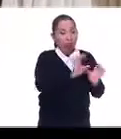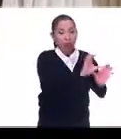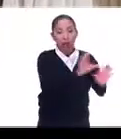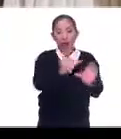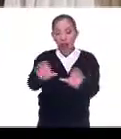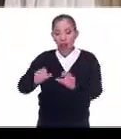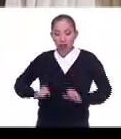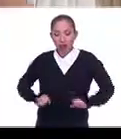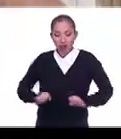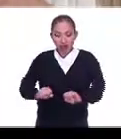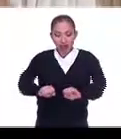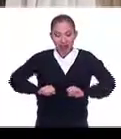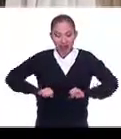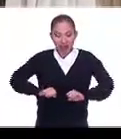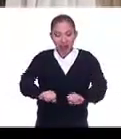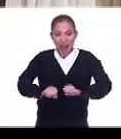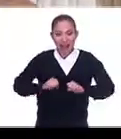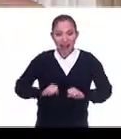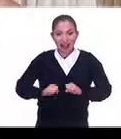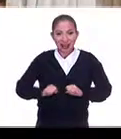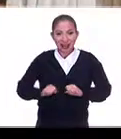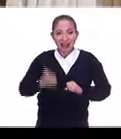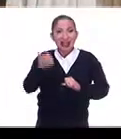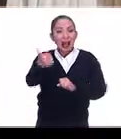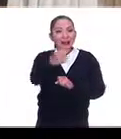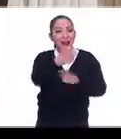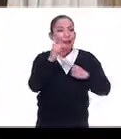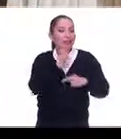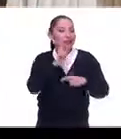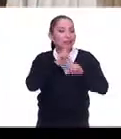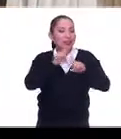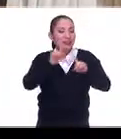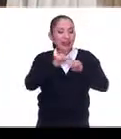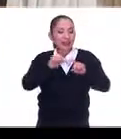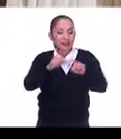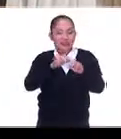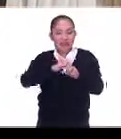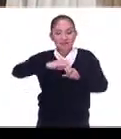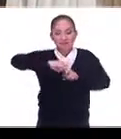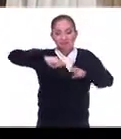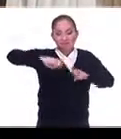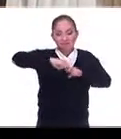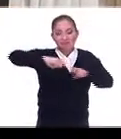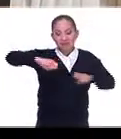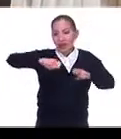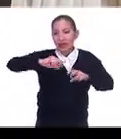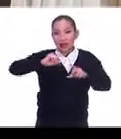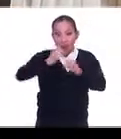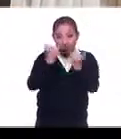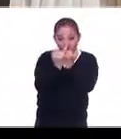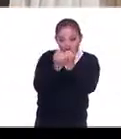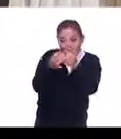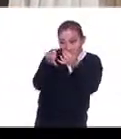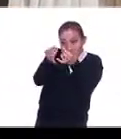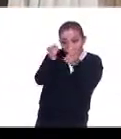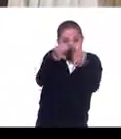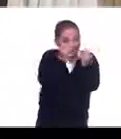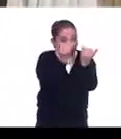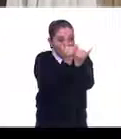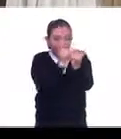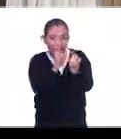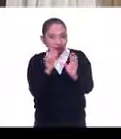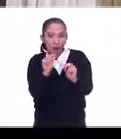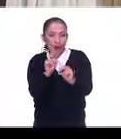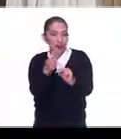telar de cintura, la tensión de cada mujer es diferente, y entonces no va a tener la calidad que para